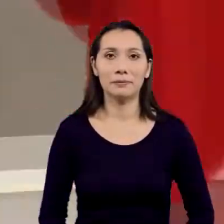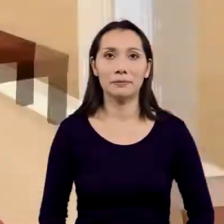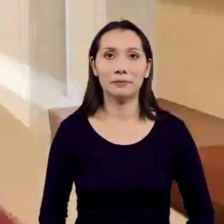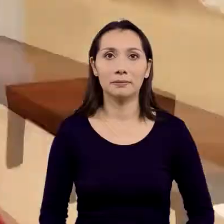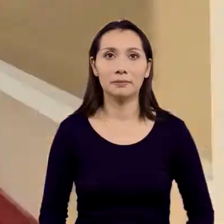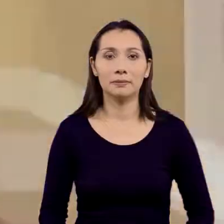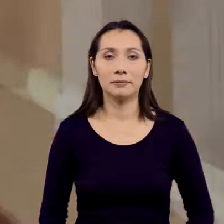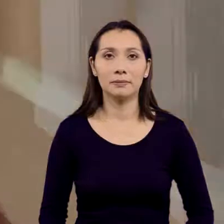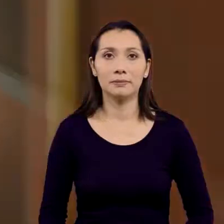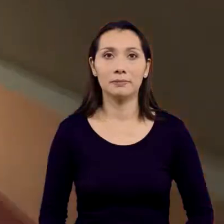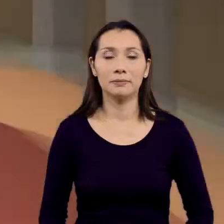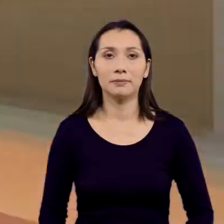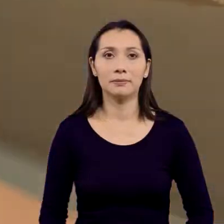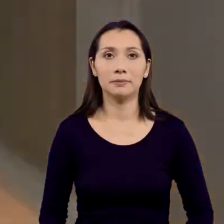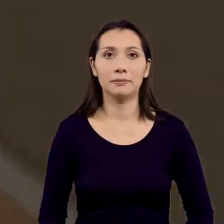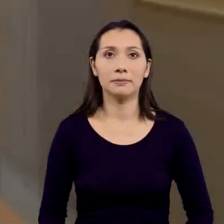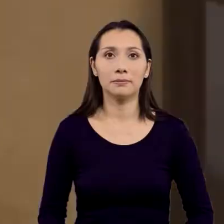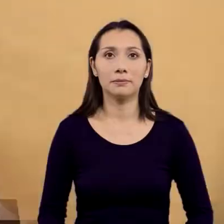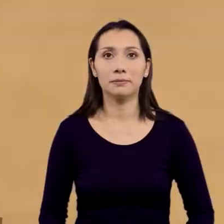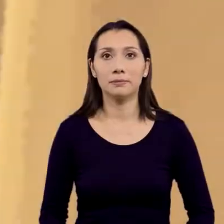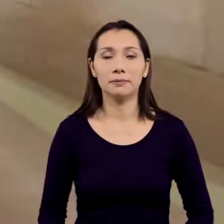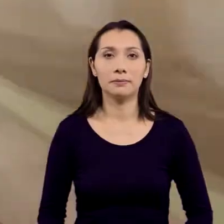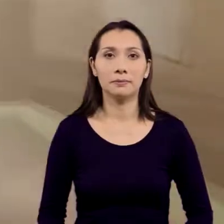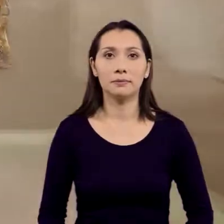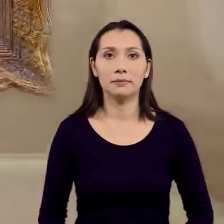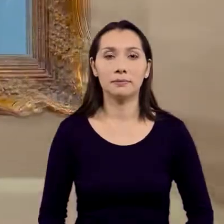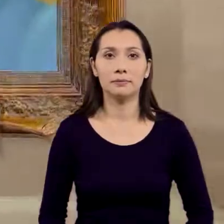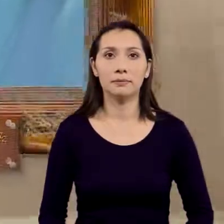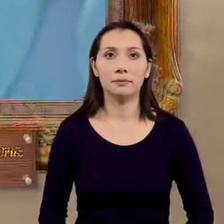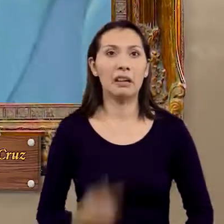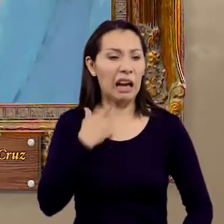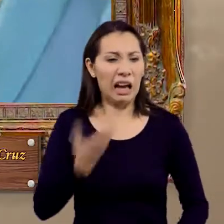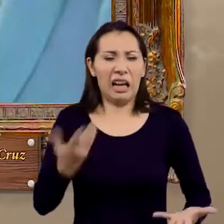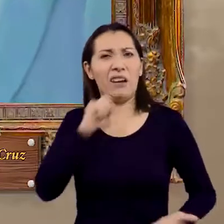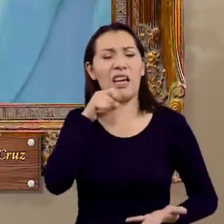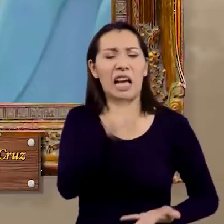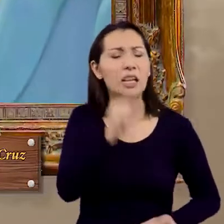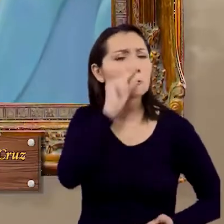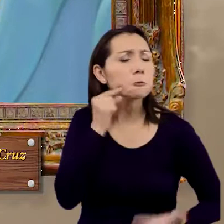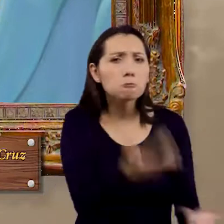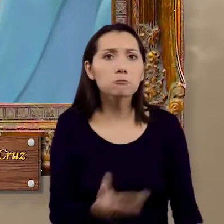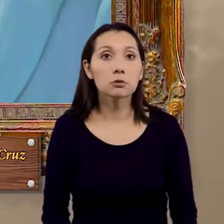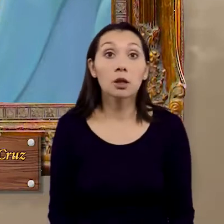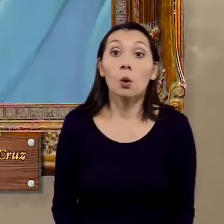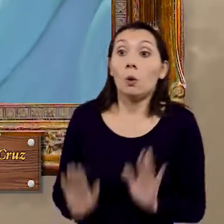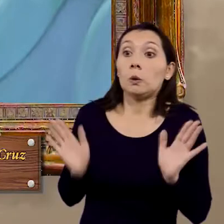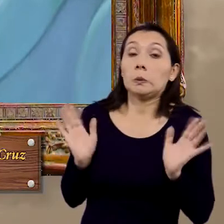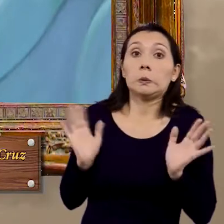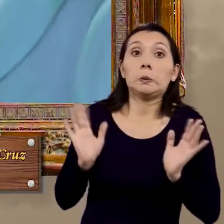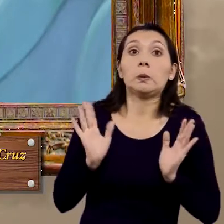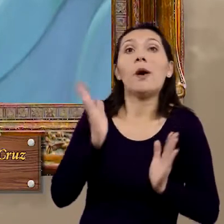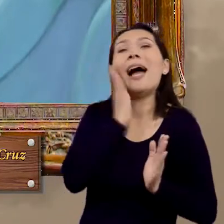50 que viven dentro de unos cuadros en el Congreso Nacional en Valparaíso. significa esto Trifulco? ¡Hola